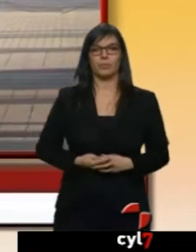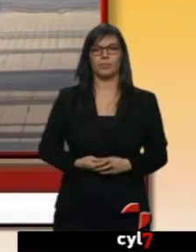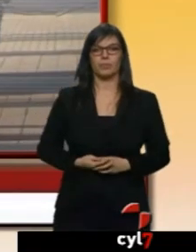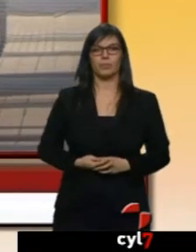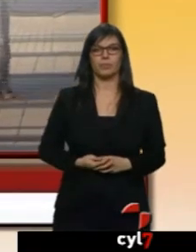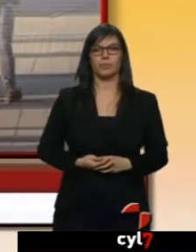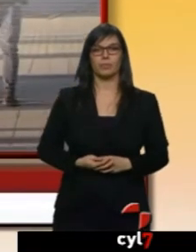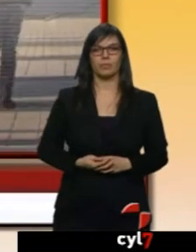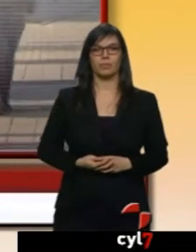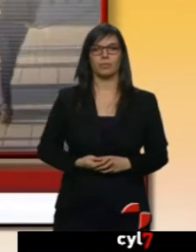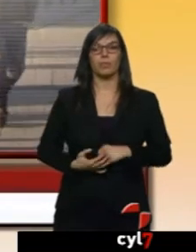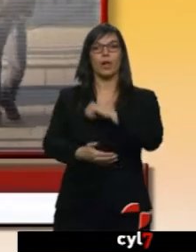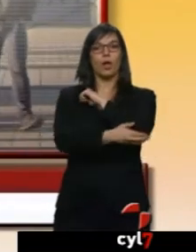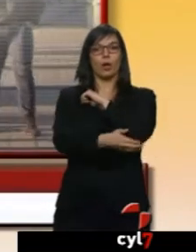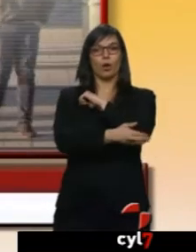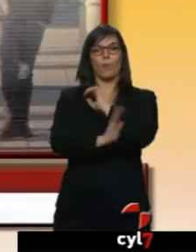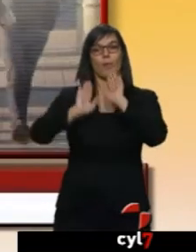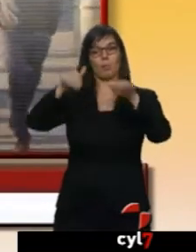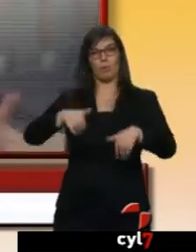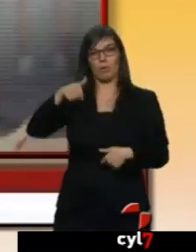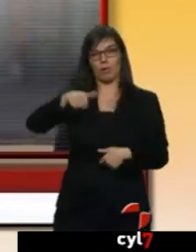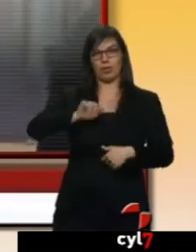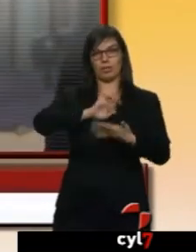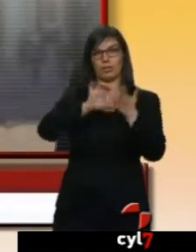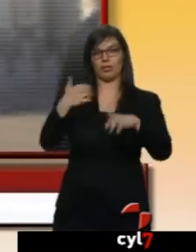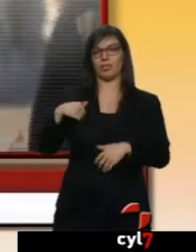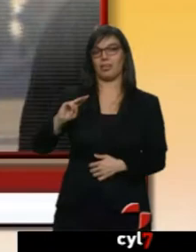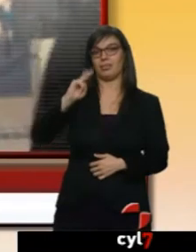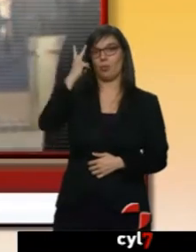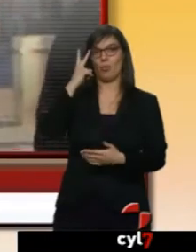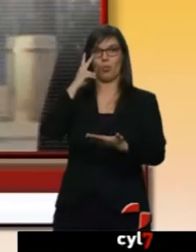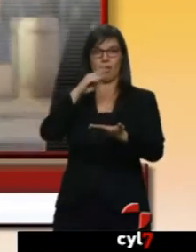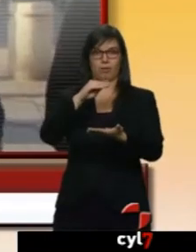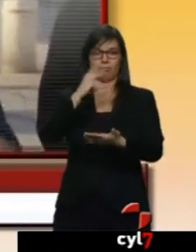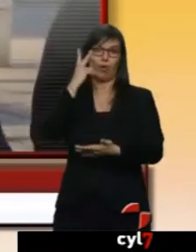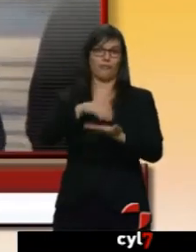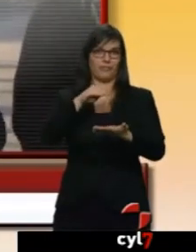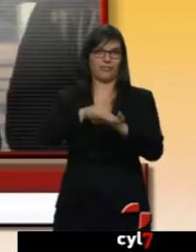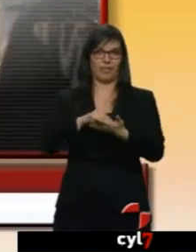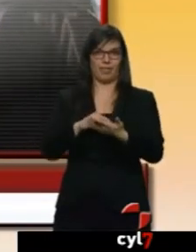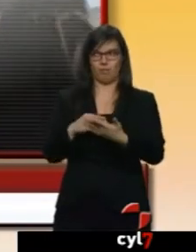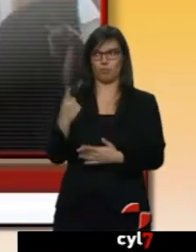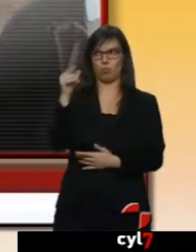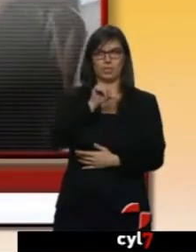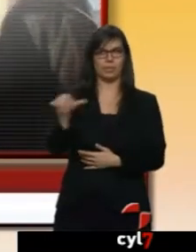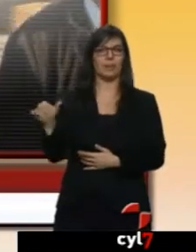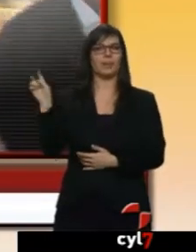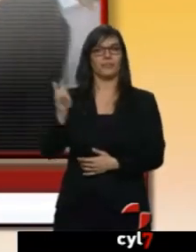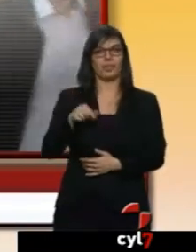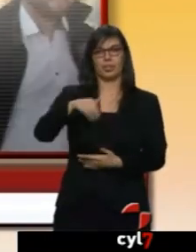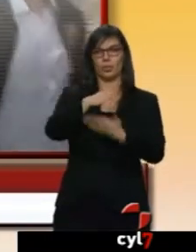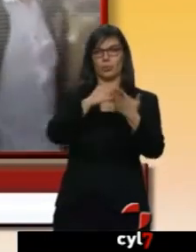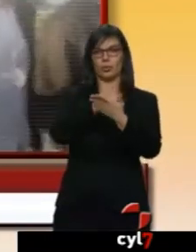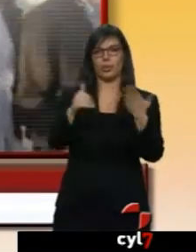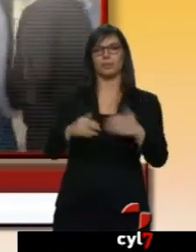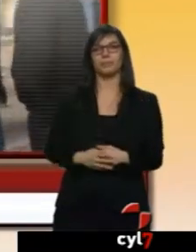Pachi López vuelve hoy a Castilla y León. Es la segunda vez en menos de una semana que el candidato socialista visita la comunidad. Si hace